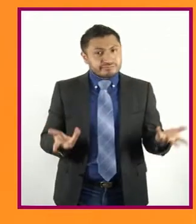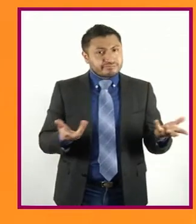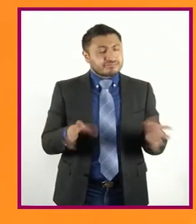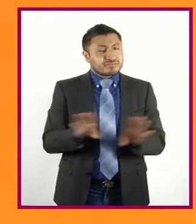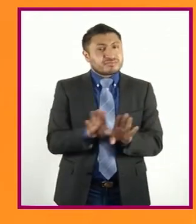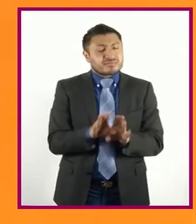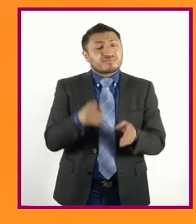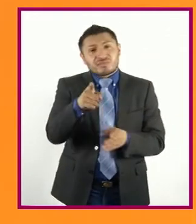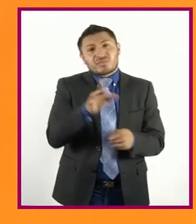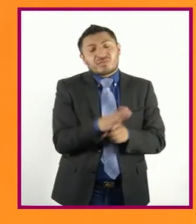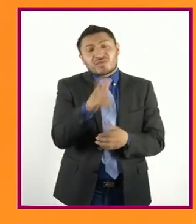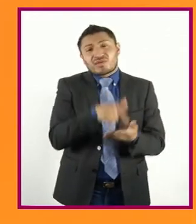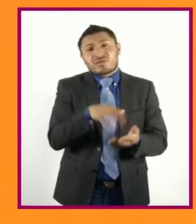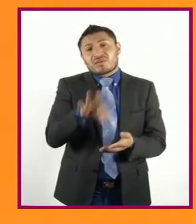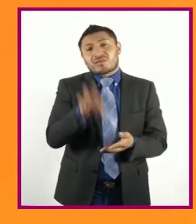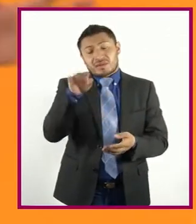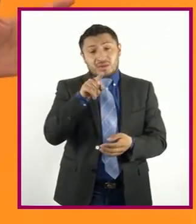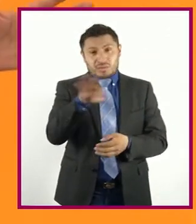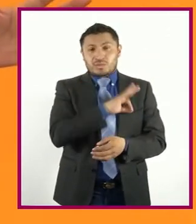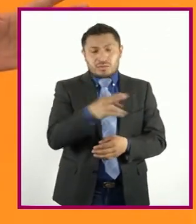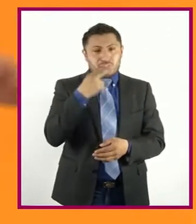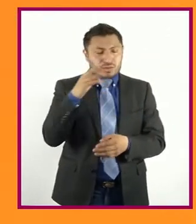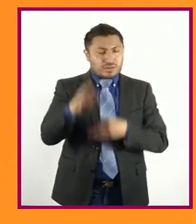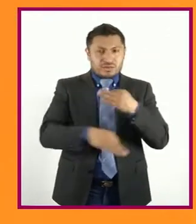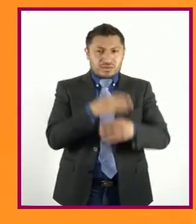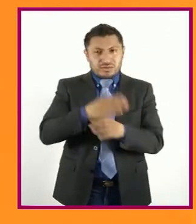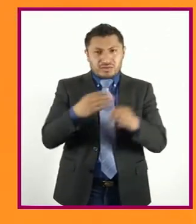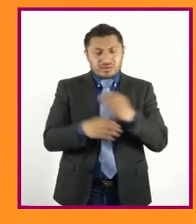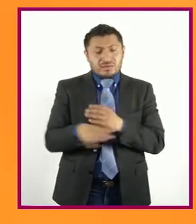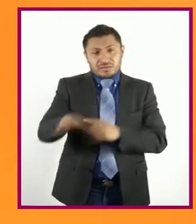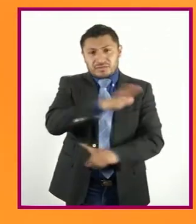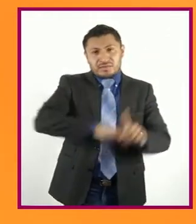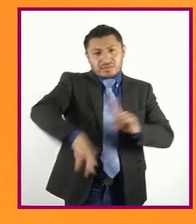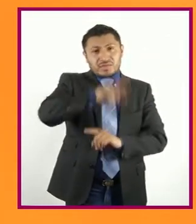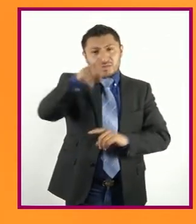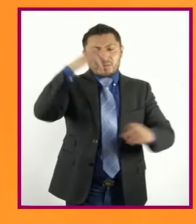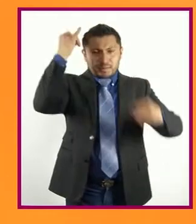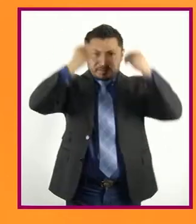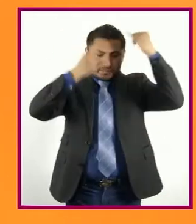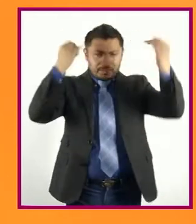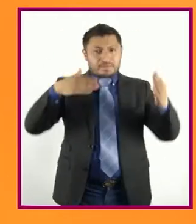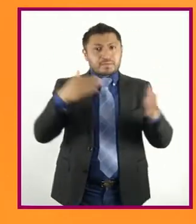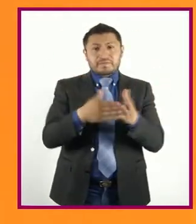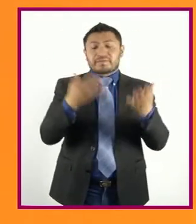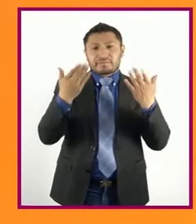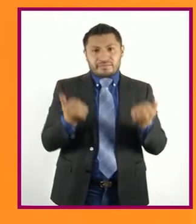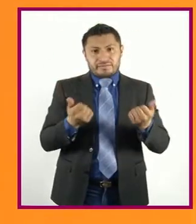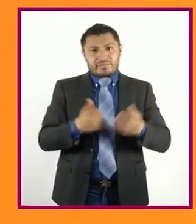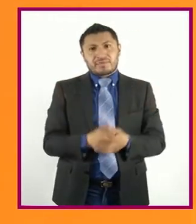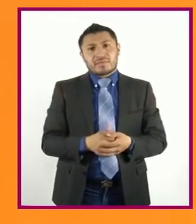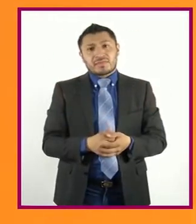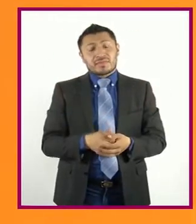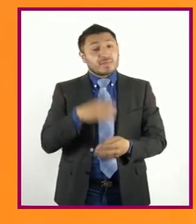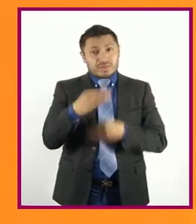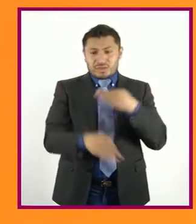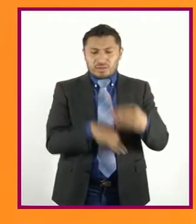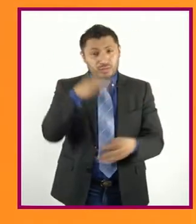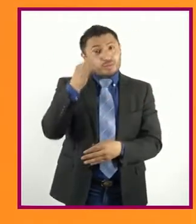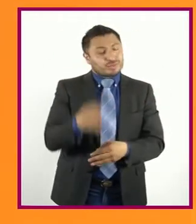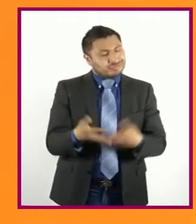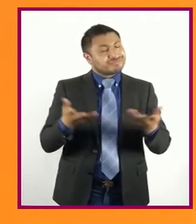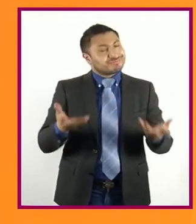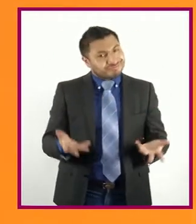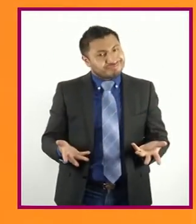Pueden usar Todo lo que esté A su alcance La imaginación No tiene límites Todo se acepta